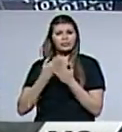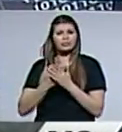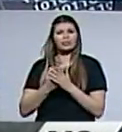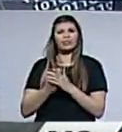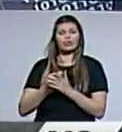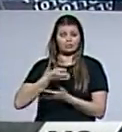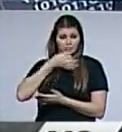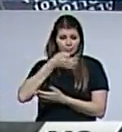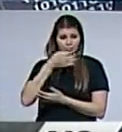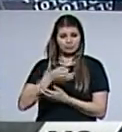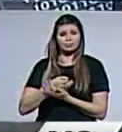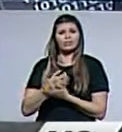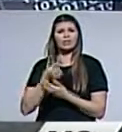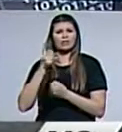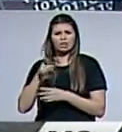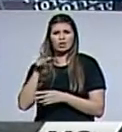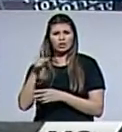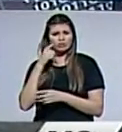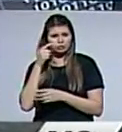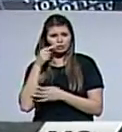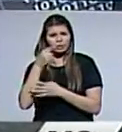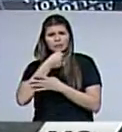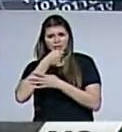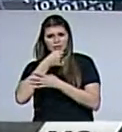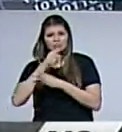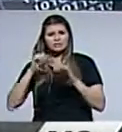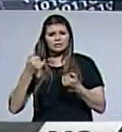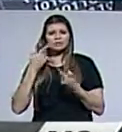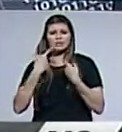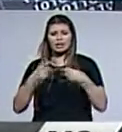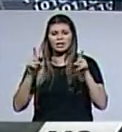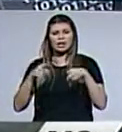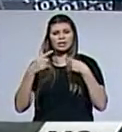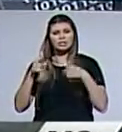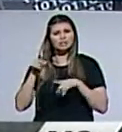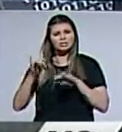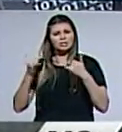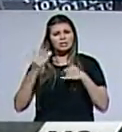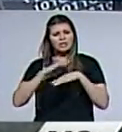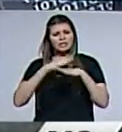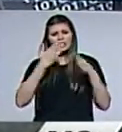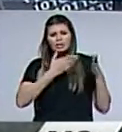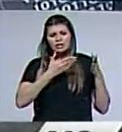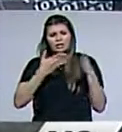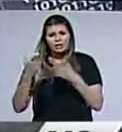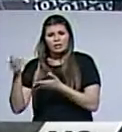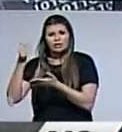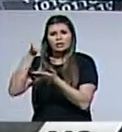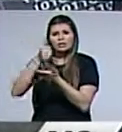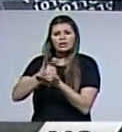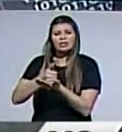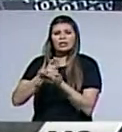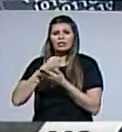textualmente. Donnie McClurkin, cantante de música gospel, había sido invitado a participar en un